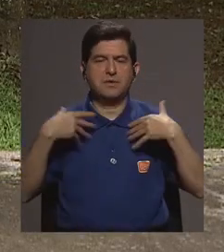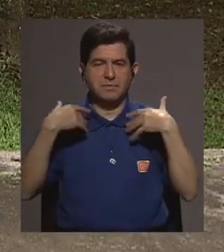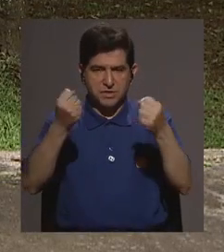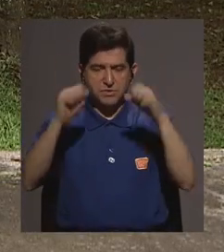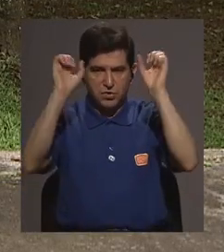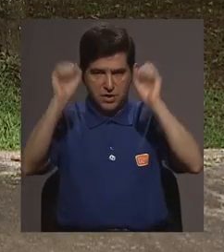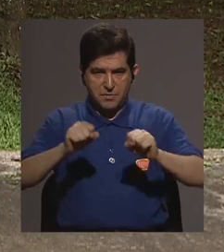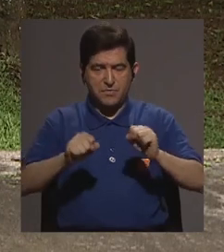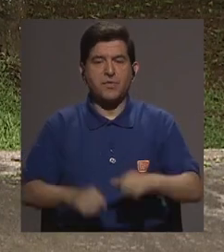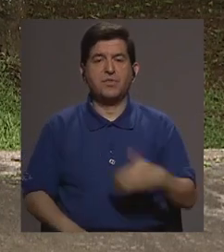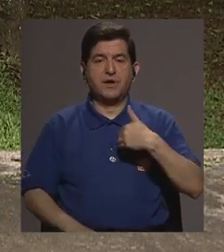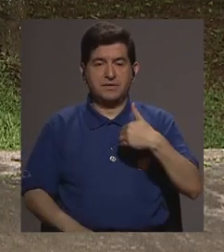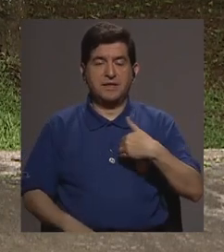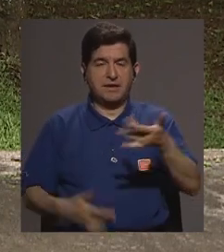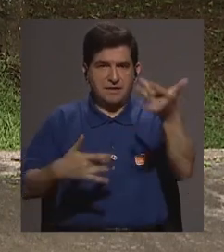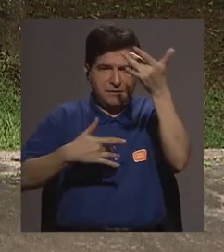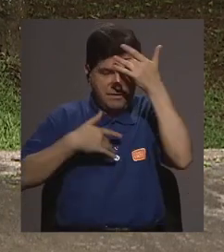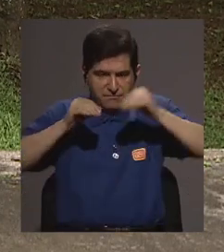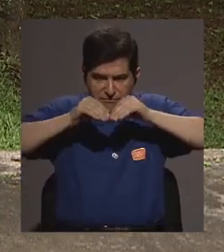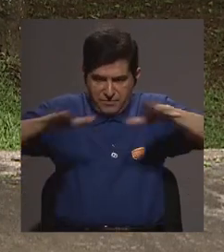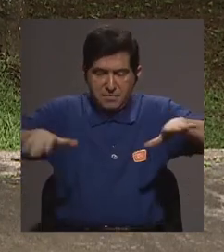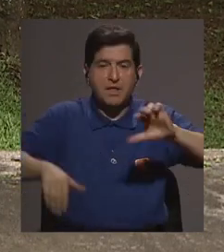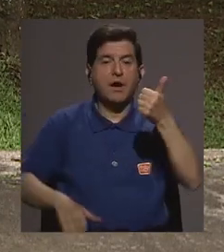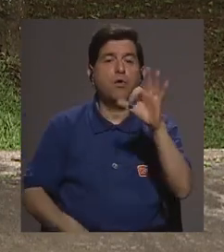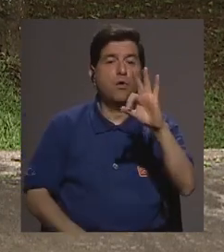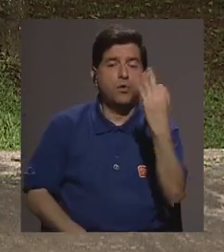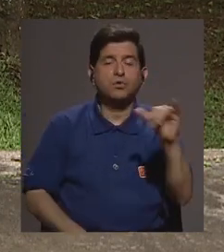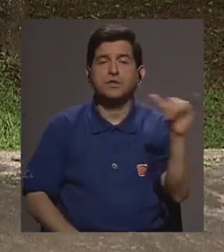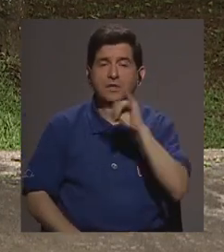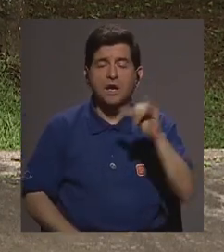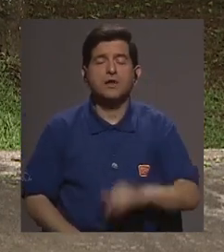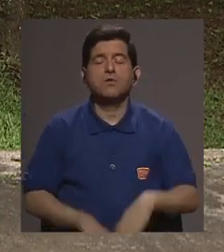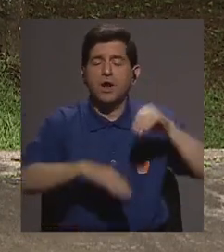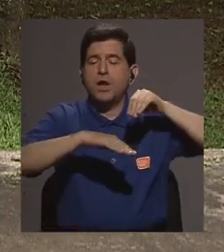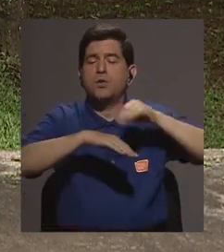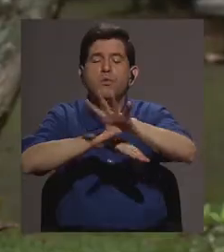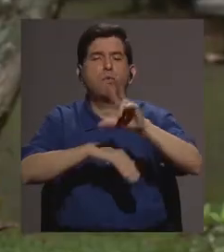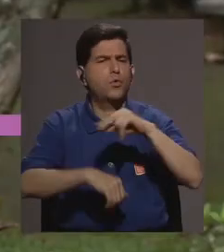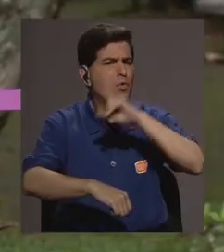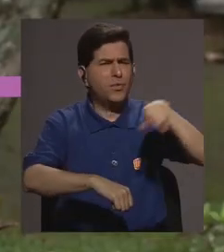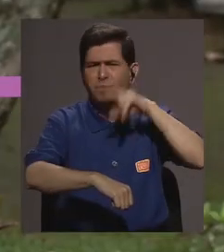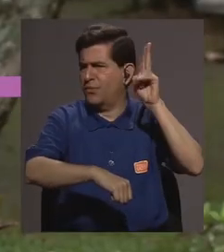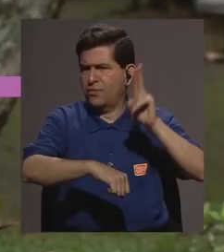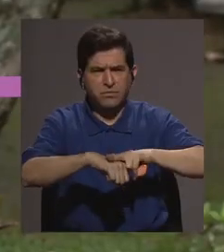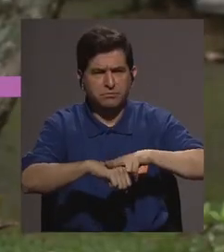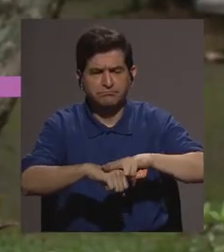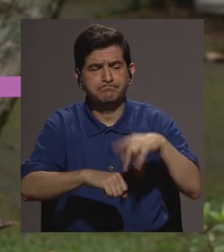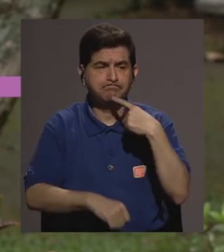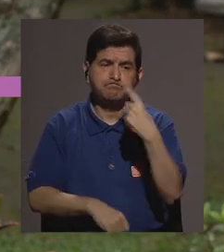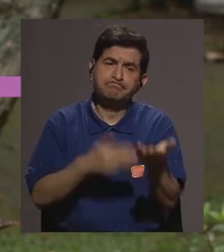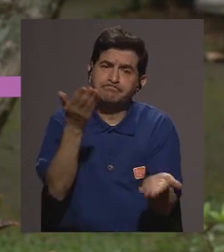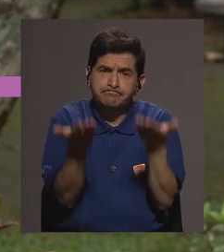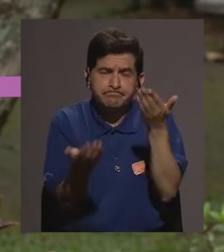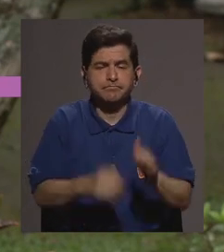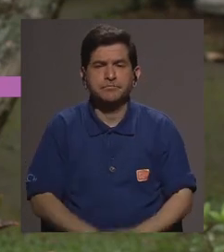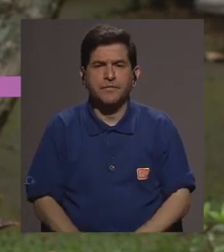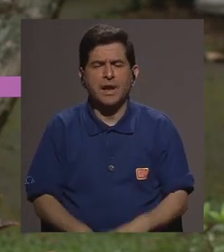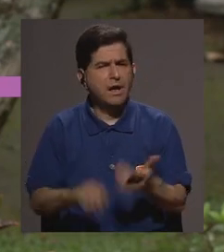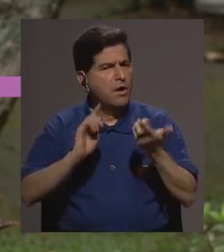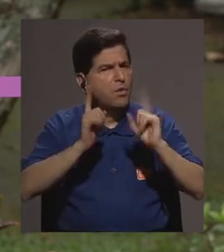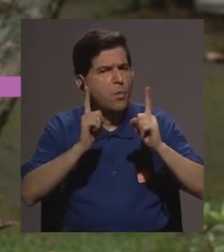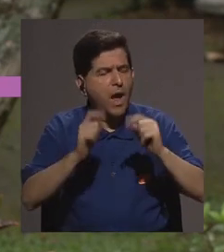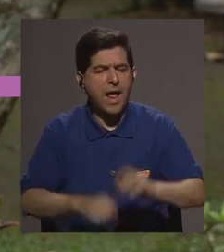que podamos o que pueda tener malaria También hay otras formas de transmisión de la malaria que no son las más comunes, por decirlo de alguna manera